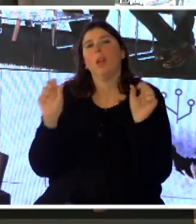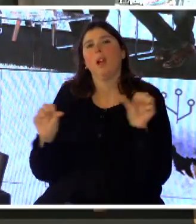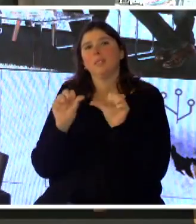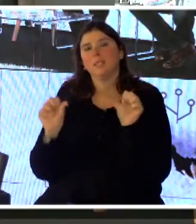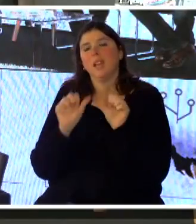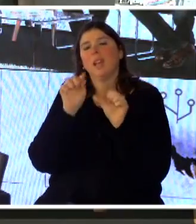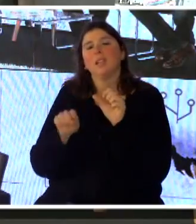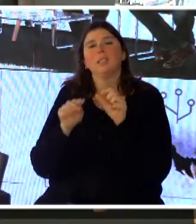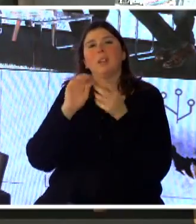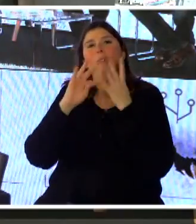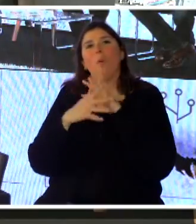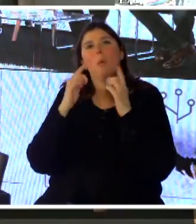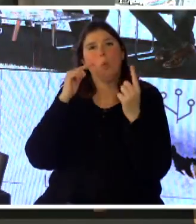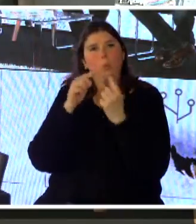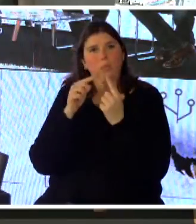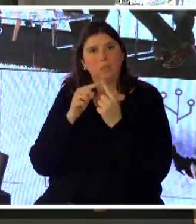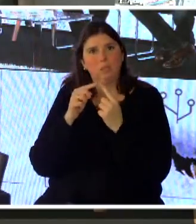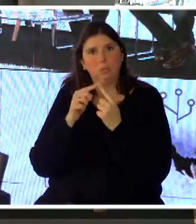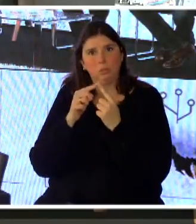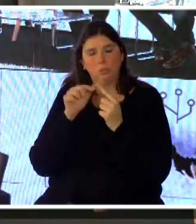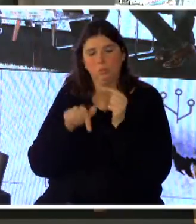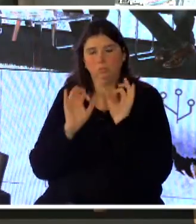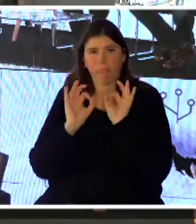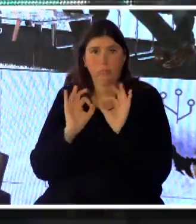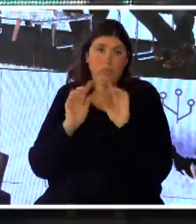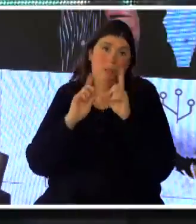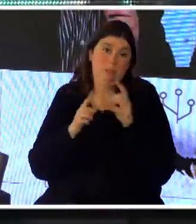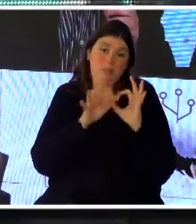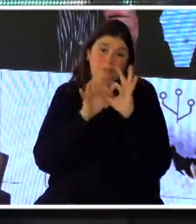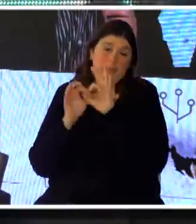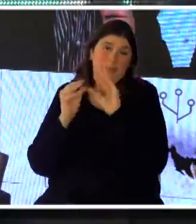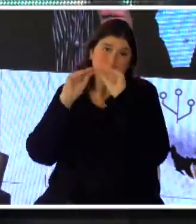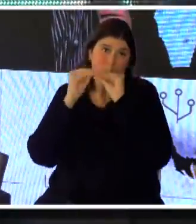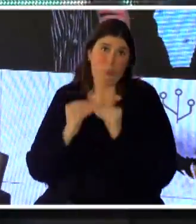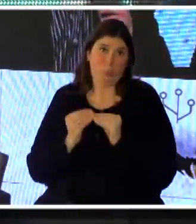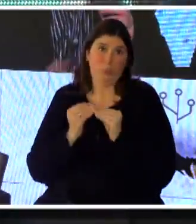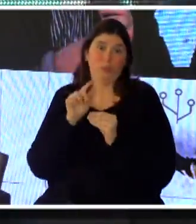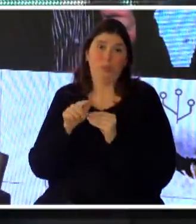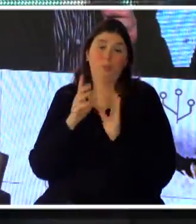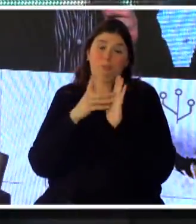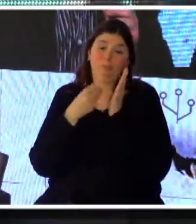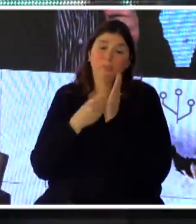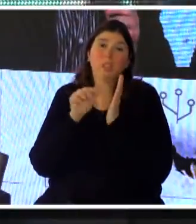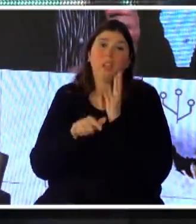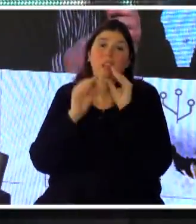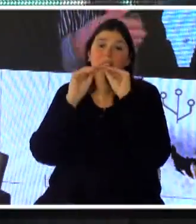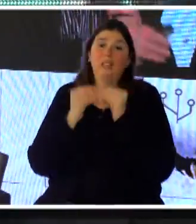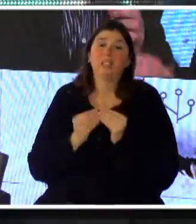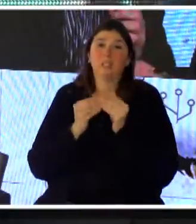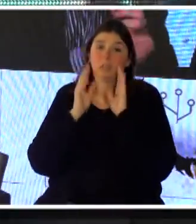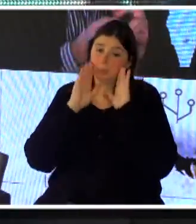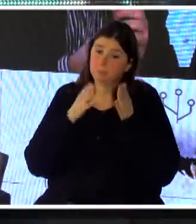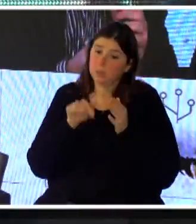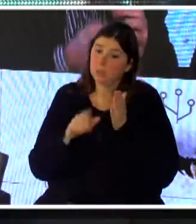estratégicos. Y por supuesto luego tiene que ver con la definición presupuestal. Es una definición presupuestal al servicio de esos